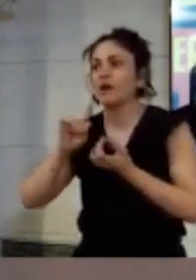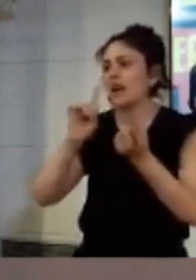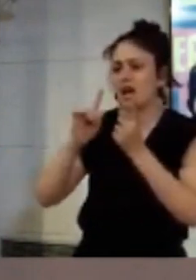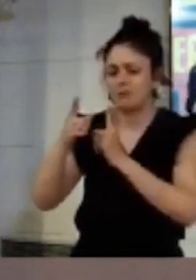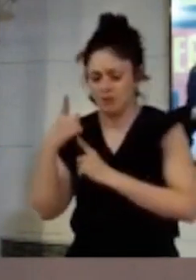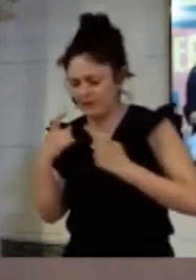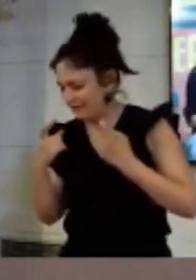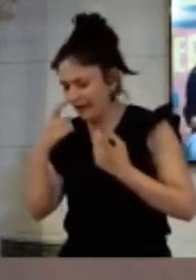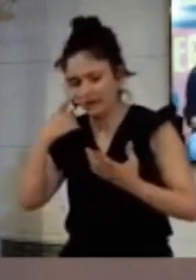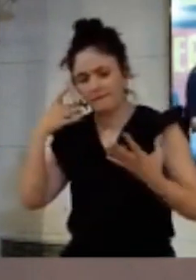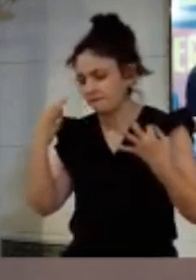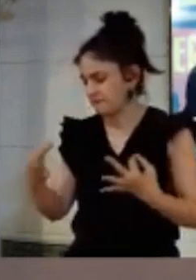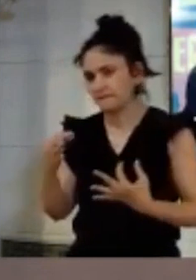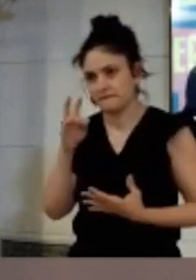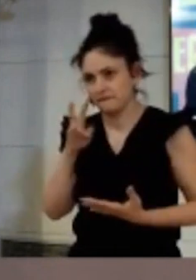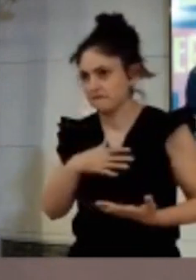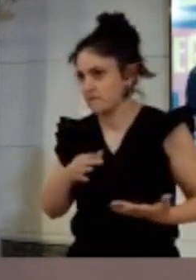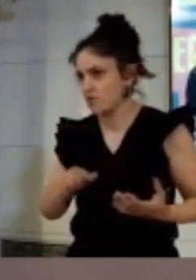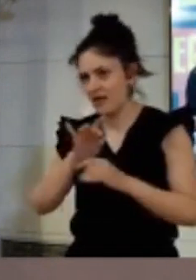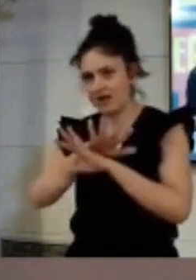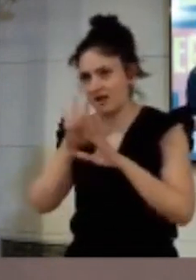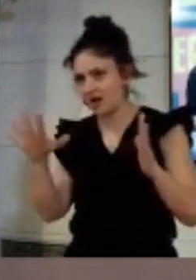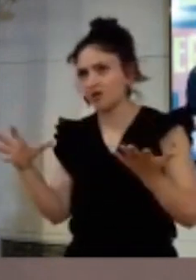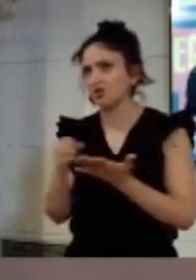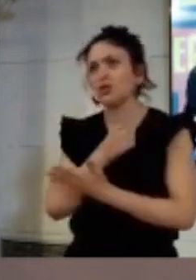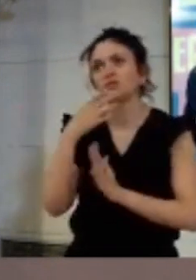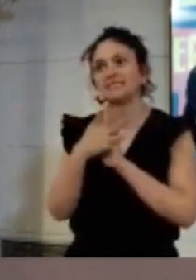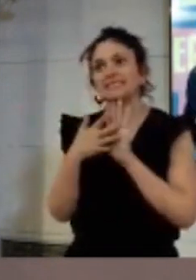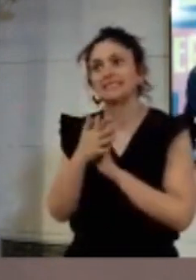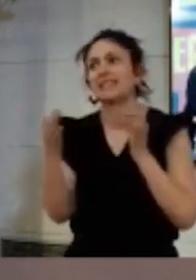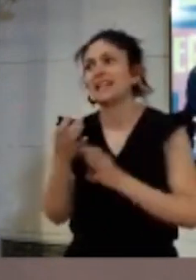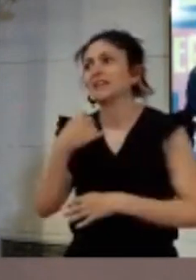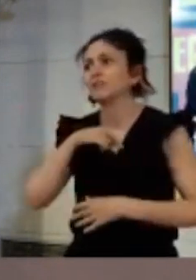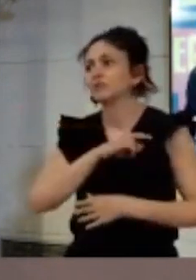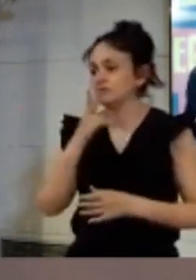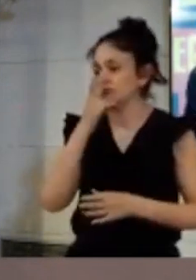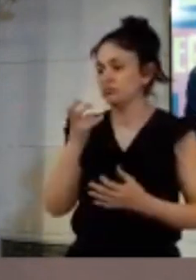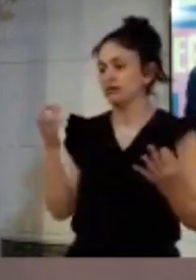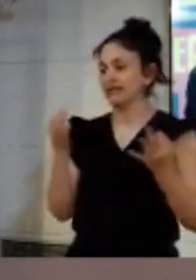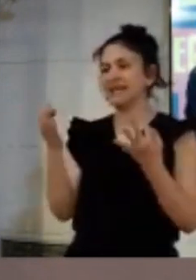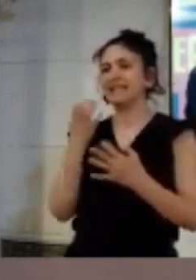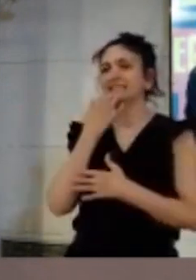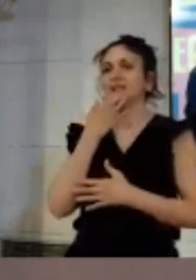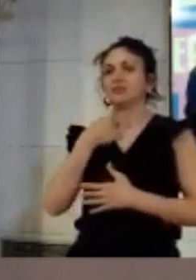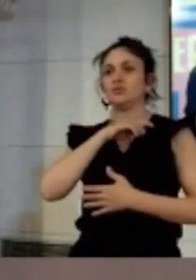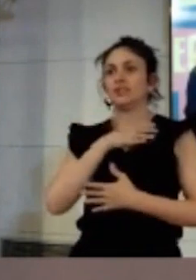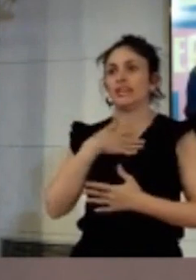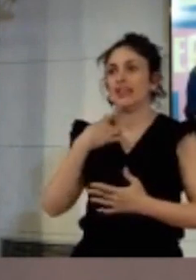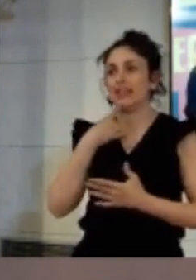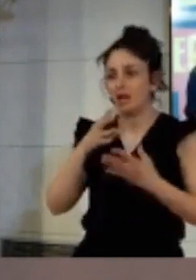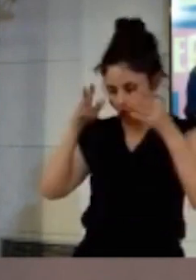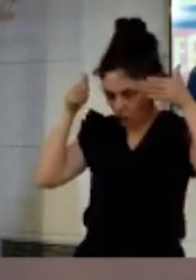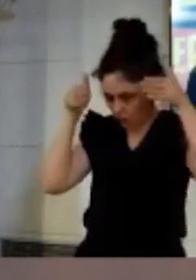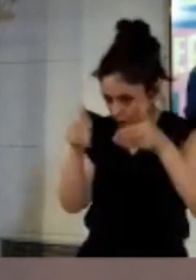palpable y además anunciada por todos, ¿con qué nos encontramos cuando se trata de materializar y de concretar